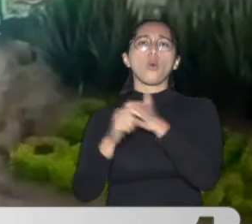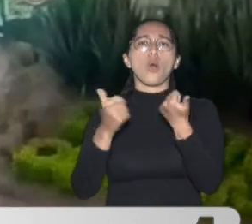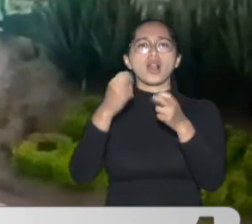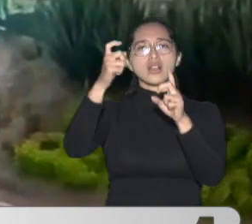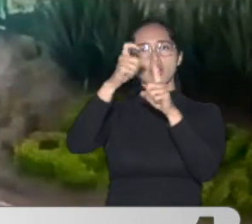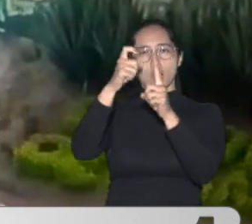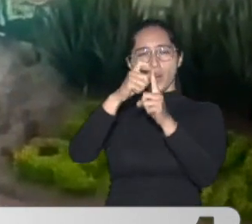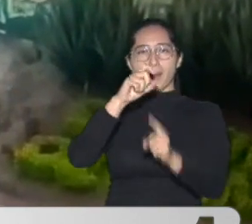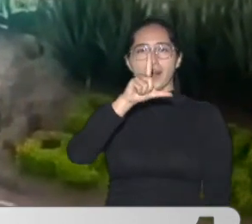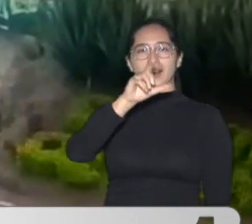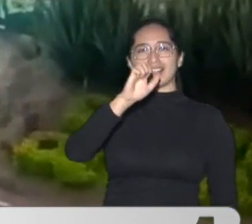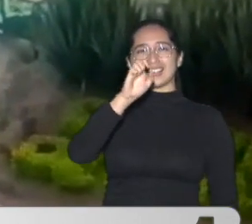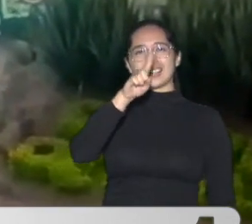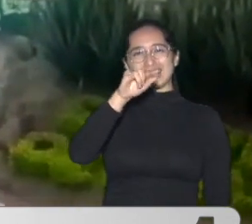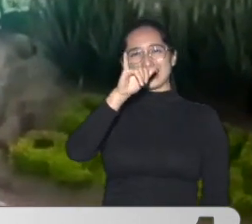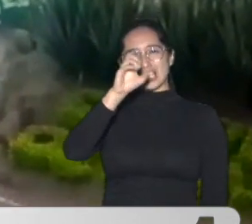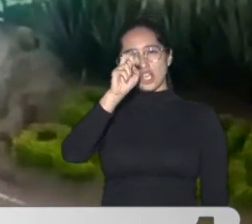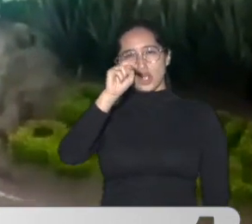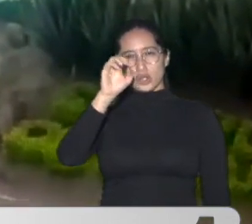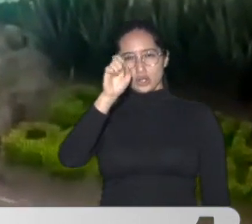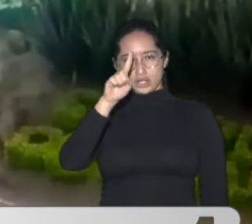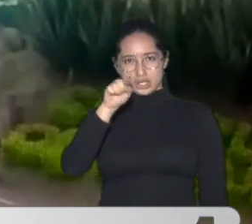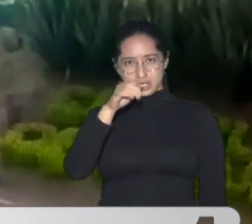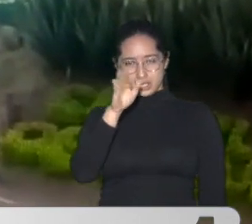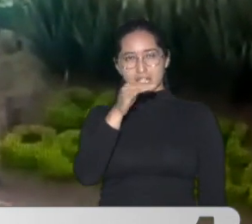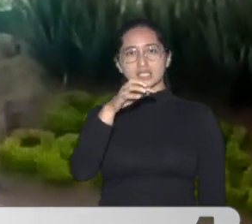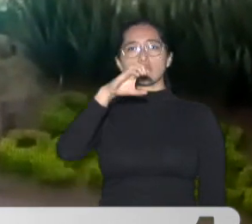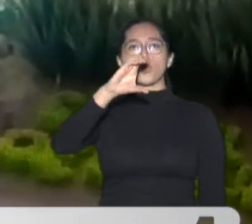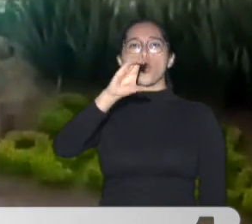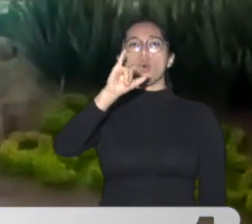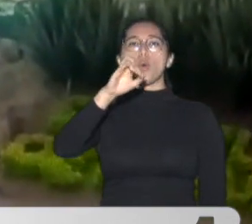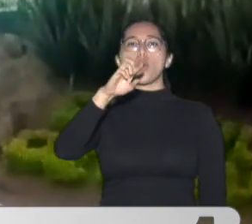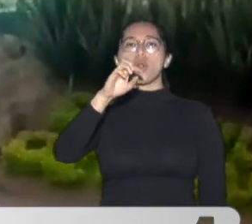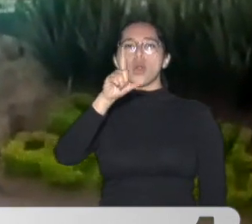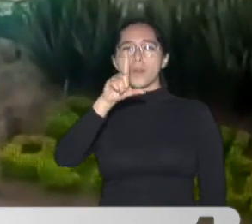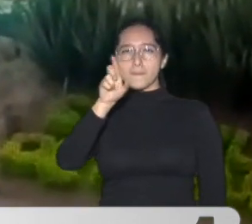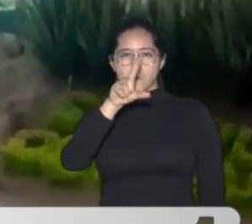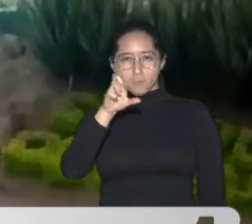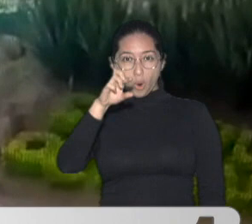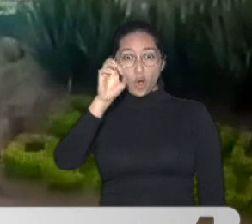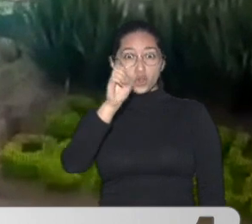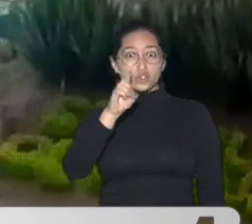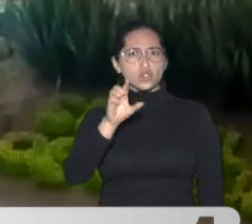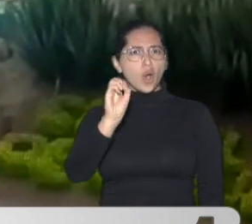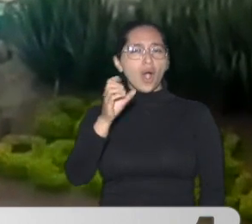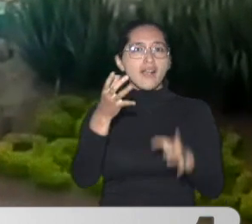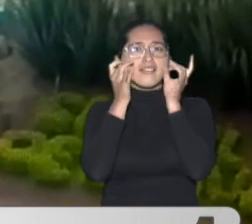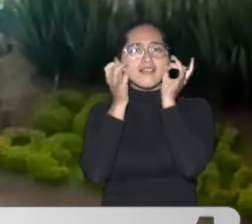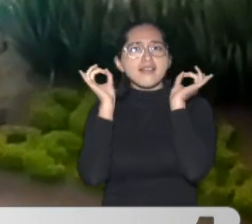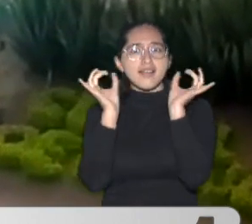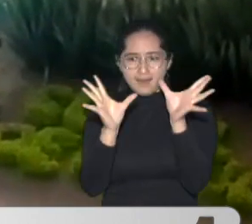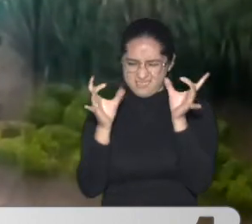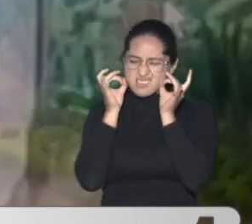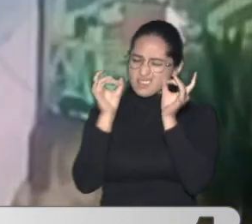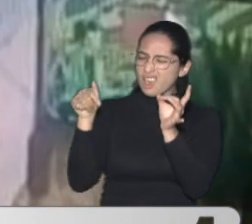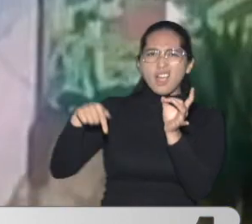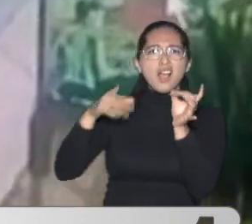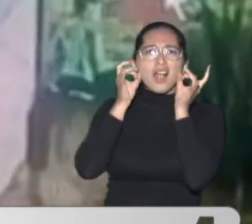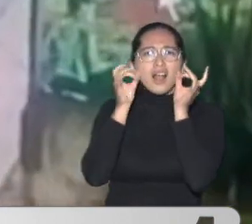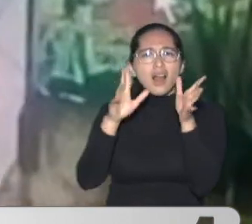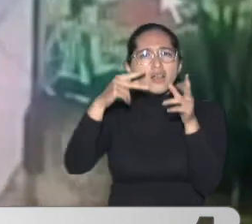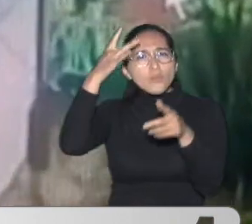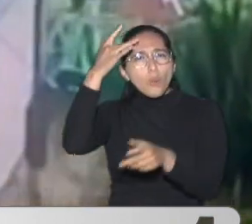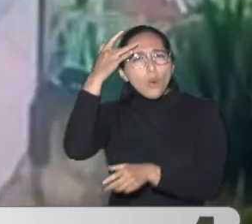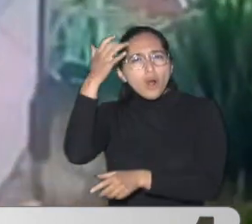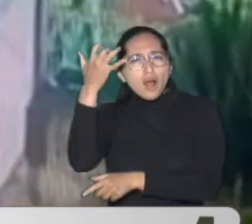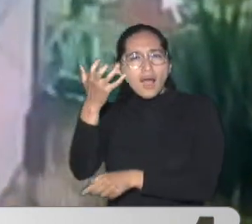personales culposas u homicidio culposo agravado Agravado por no detenerse y prestar los primeros auxilios a la persona